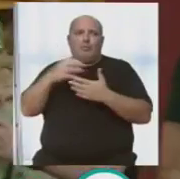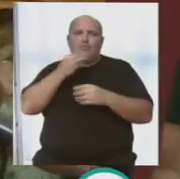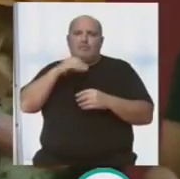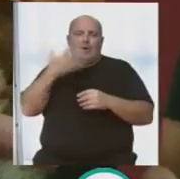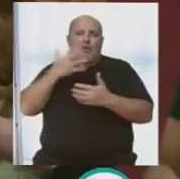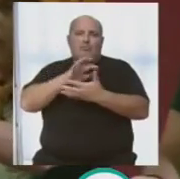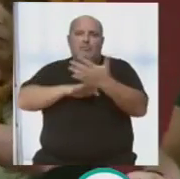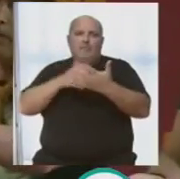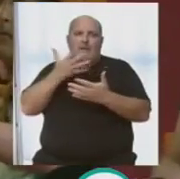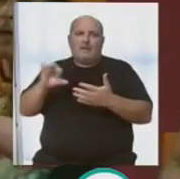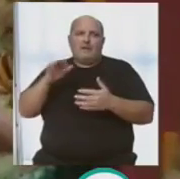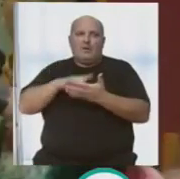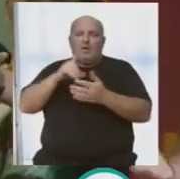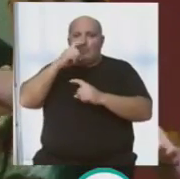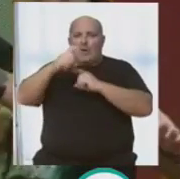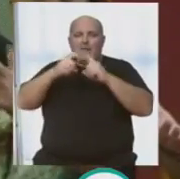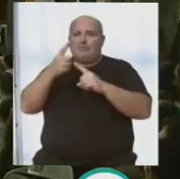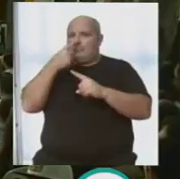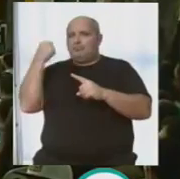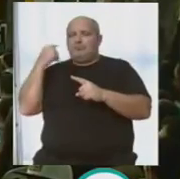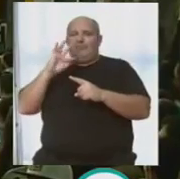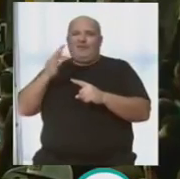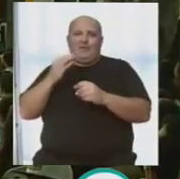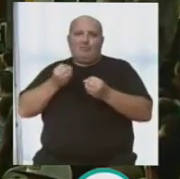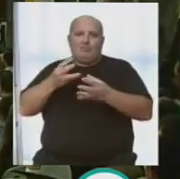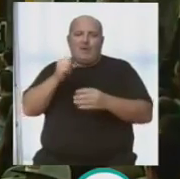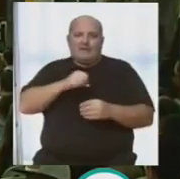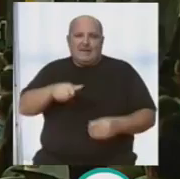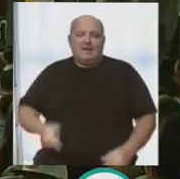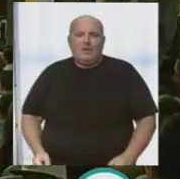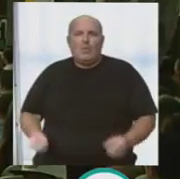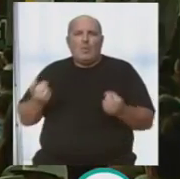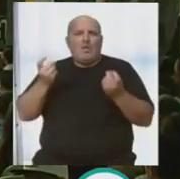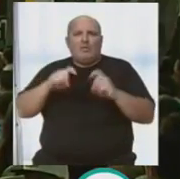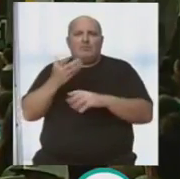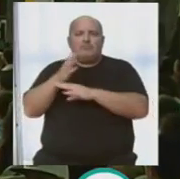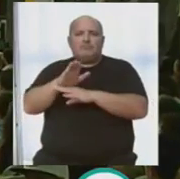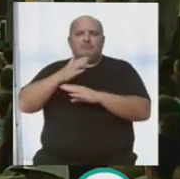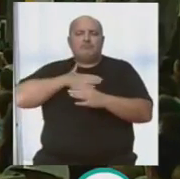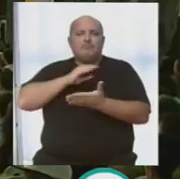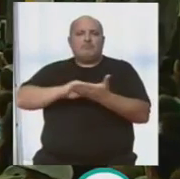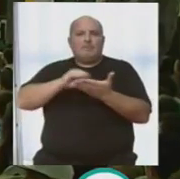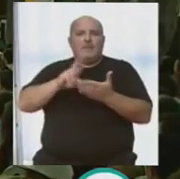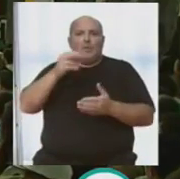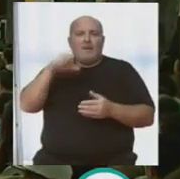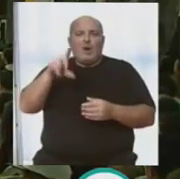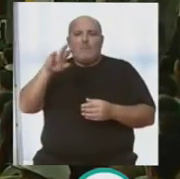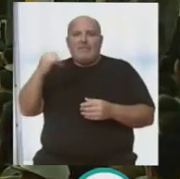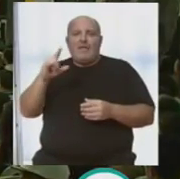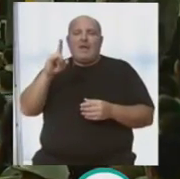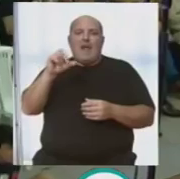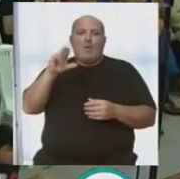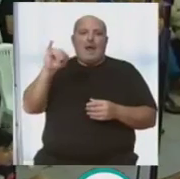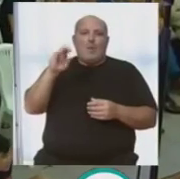sus repertorios de este y otros años sobre el escenario. Una cita presentada por los periodistas Rubén López y Laura